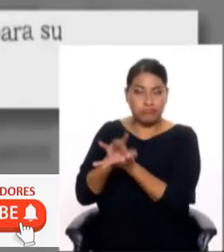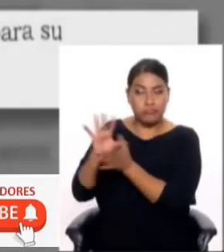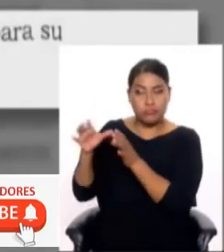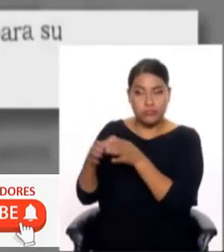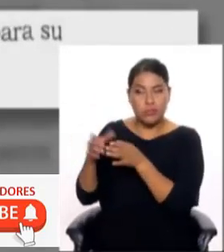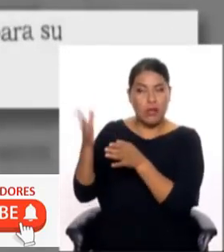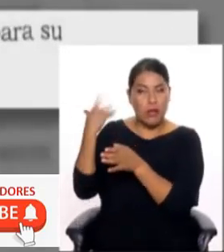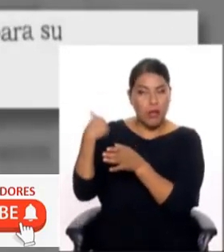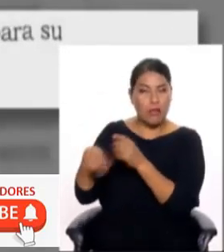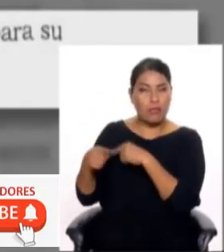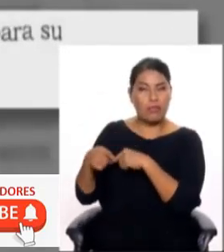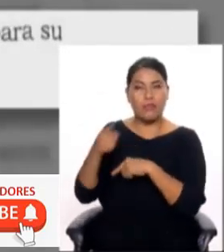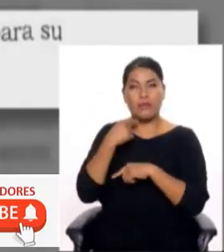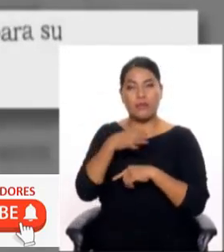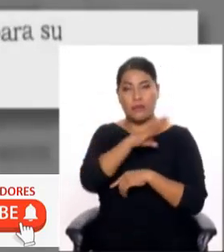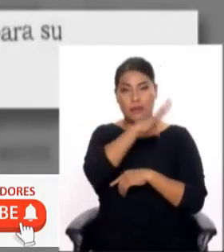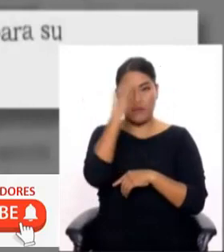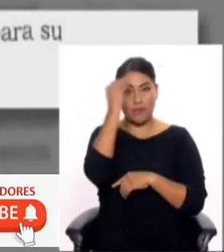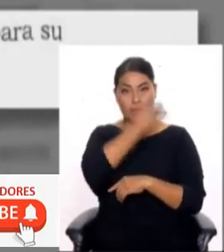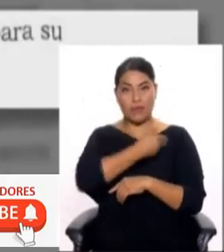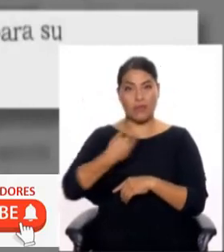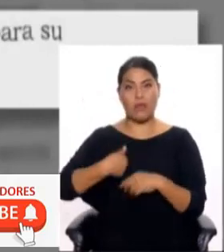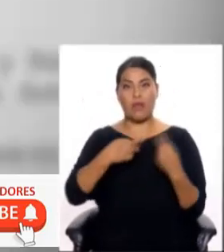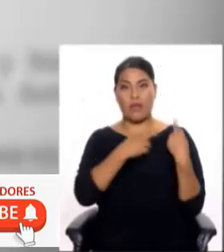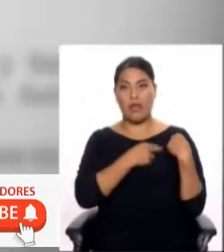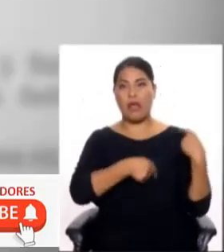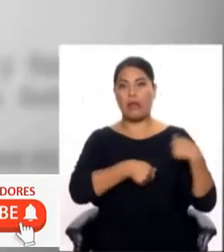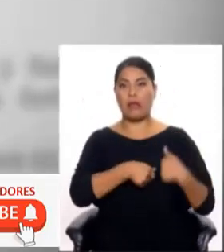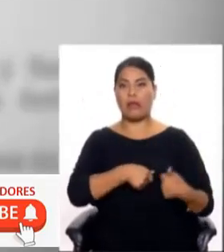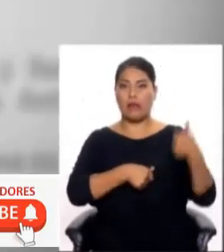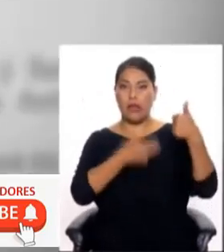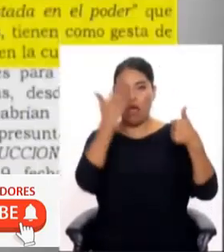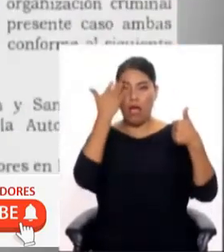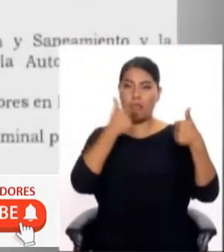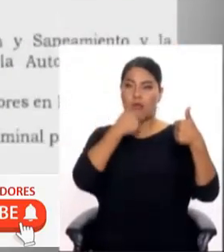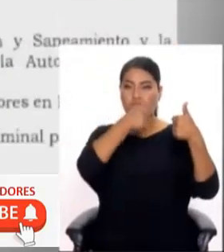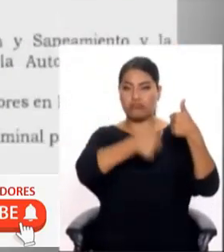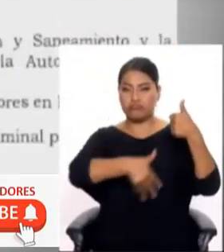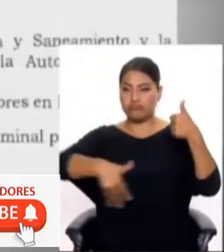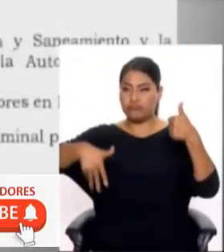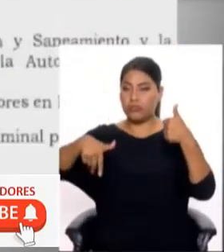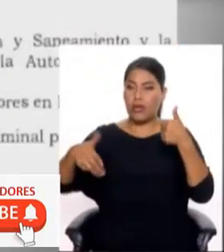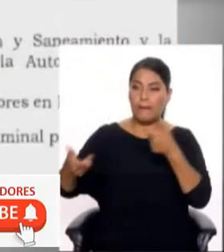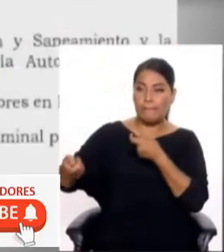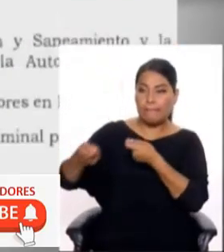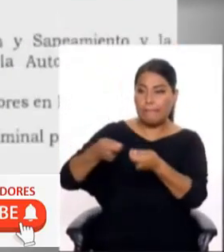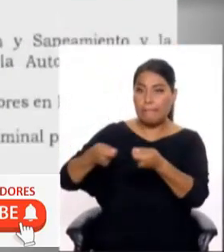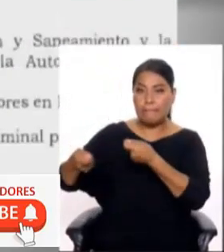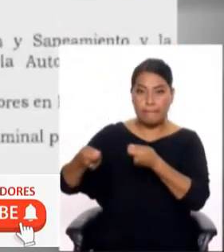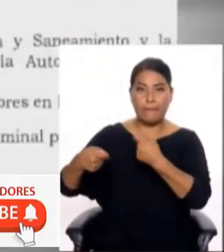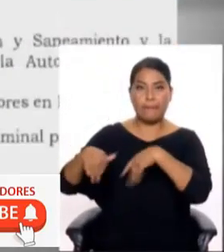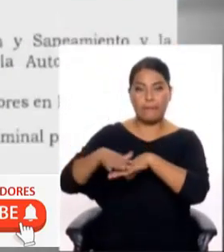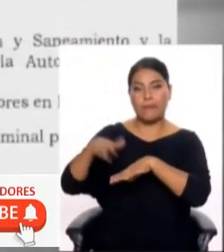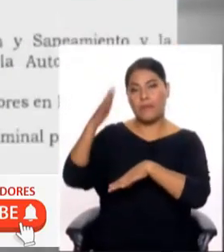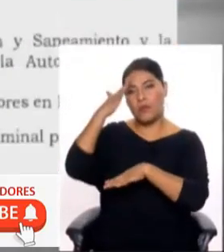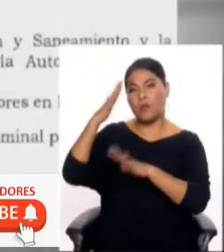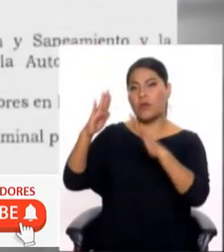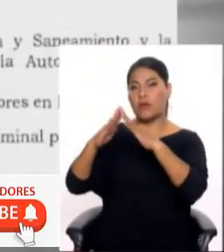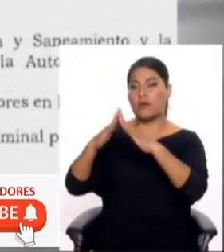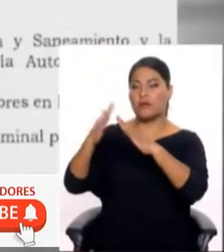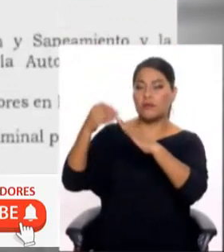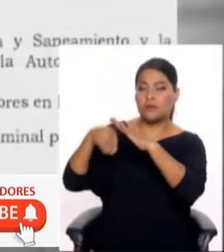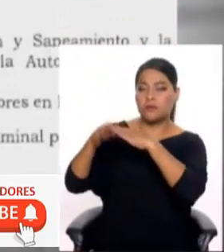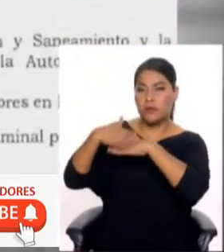en el poder, liderada por el expresidente Pedro Castillo. Esta organización habría copado el Ministerio de Vivienda y la